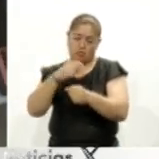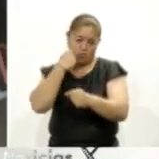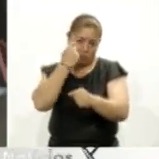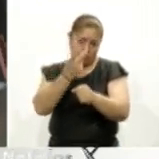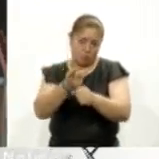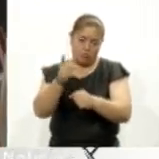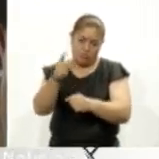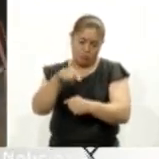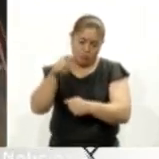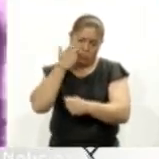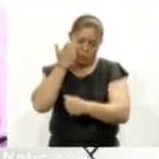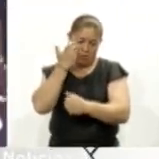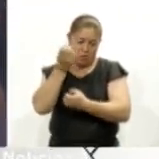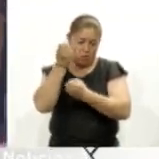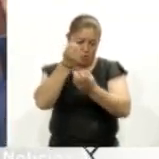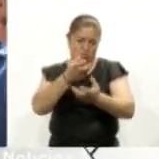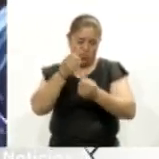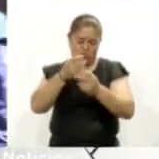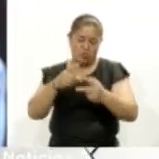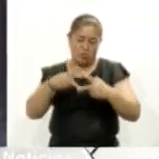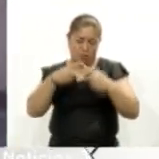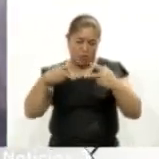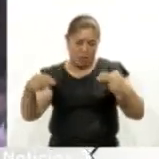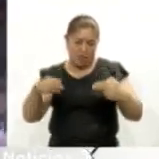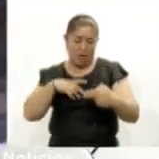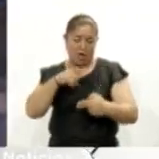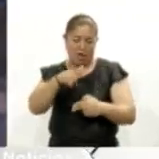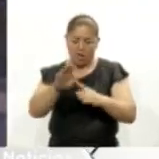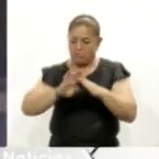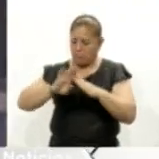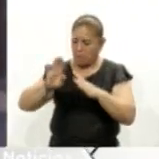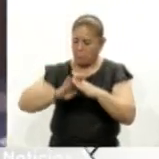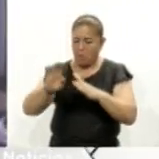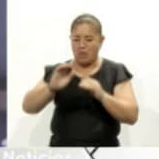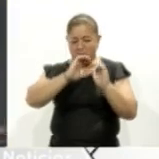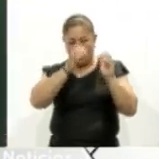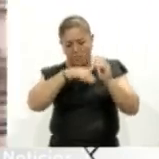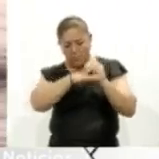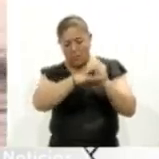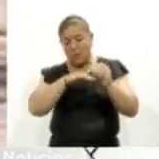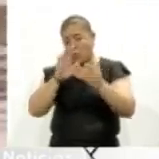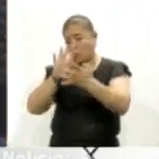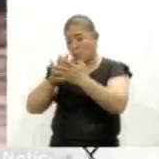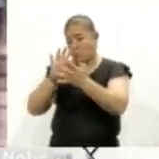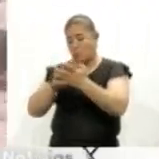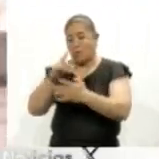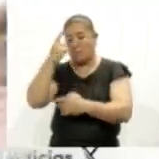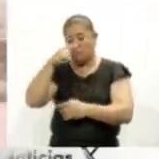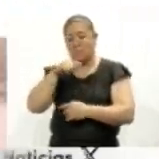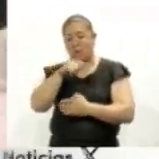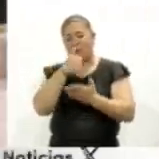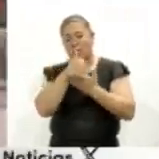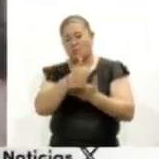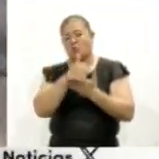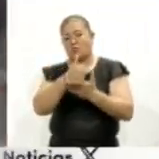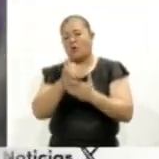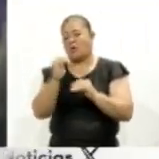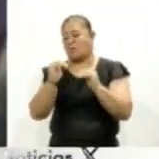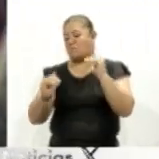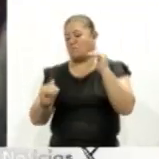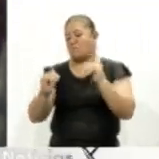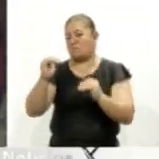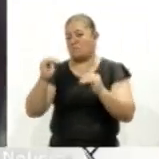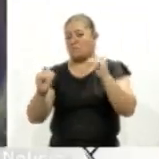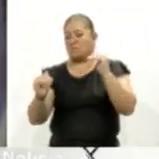insumos de gestión menstrual, albergues, estaciones migratorias o centros de reclusión, con la finalidad de reducir las brechas de desigualdad